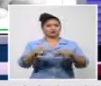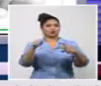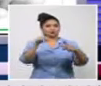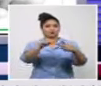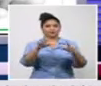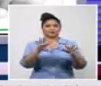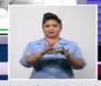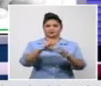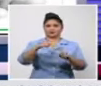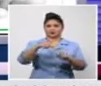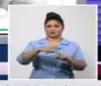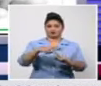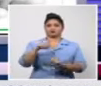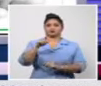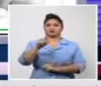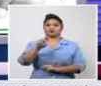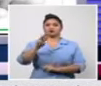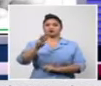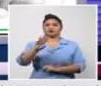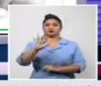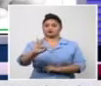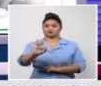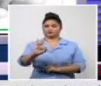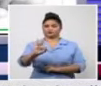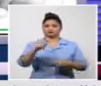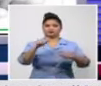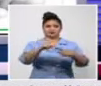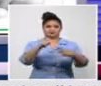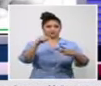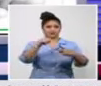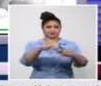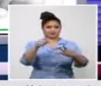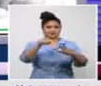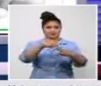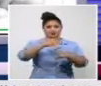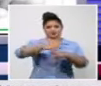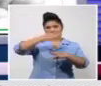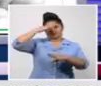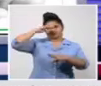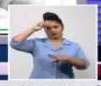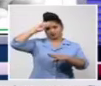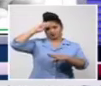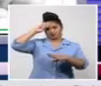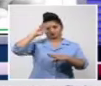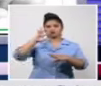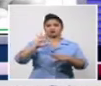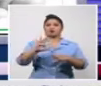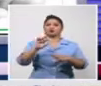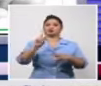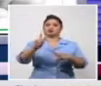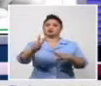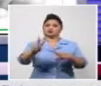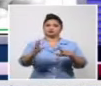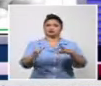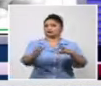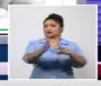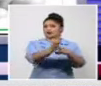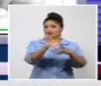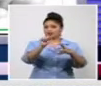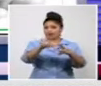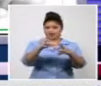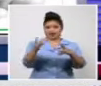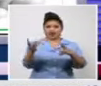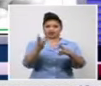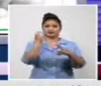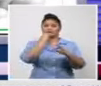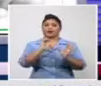138 cubanos con el nuevo coronavirus Santiago de Cuba con 82 otro de los datos que siempre maneja